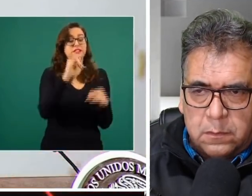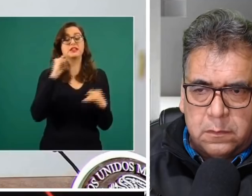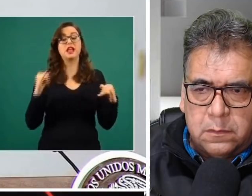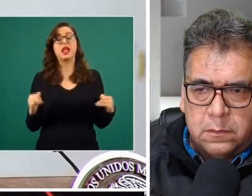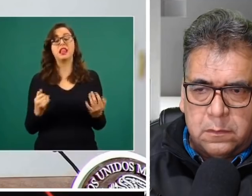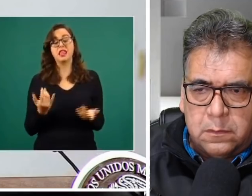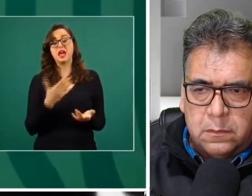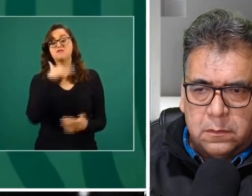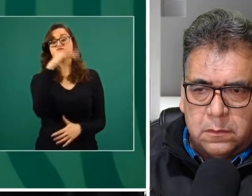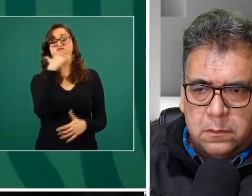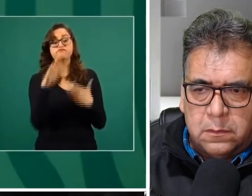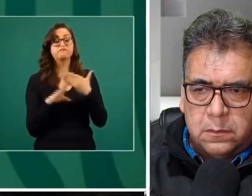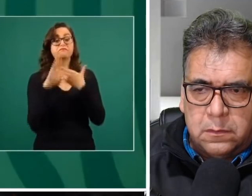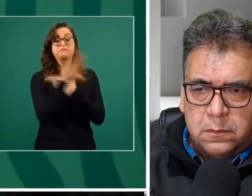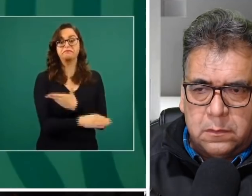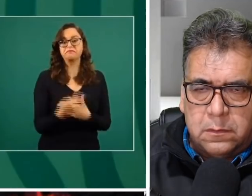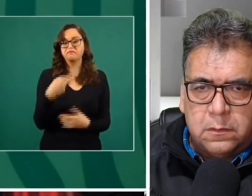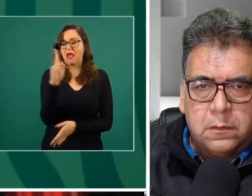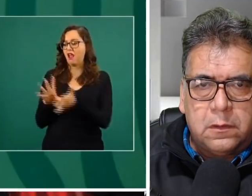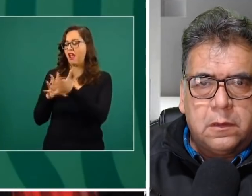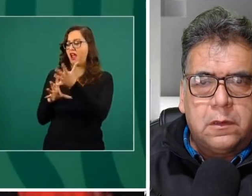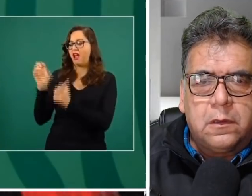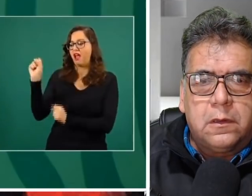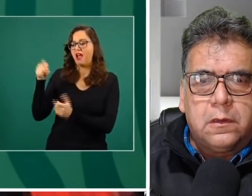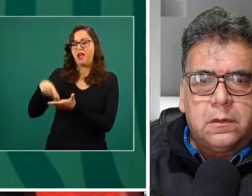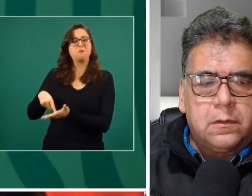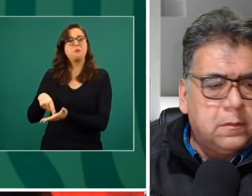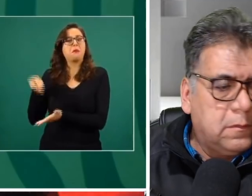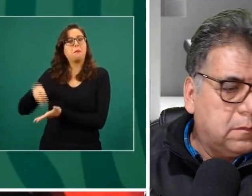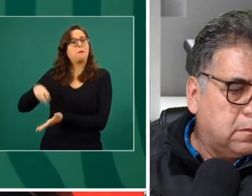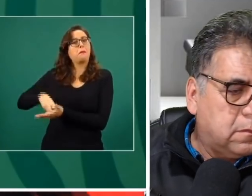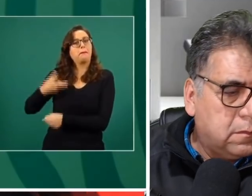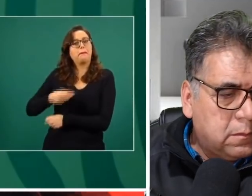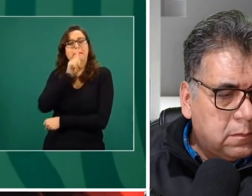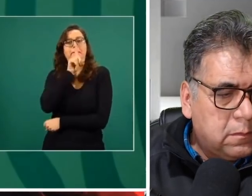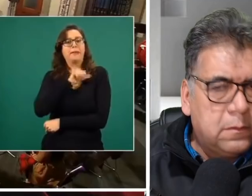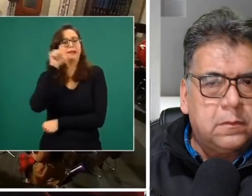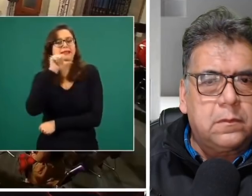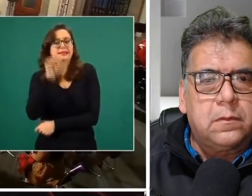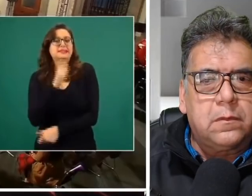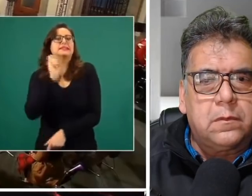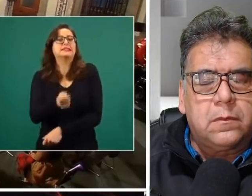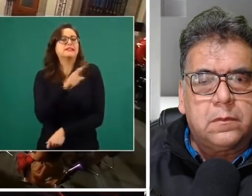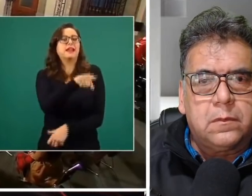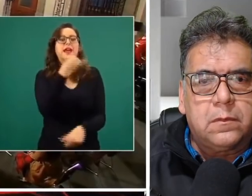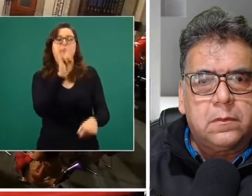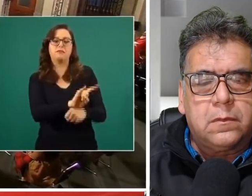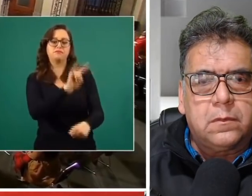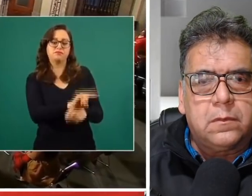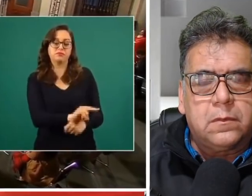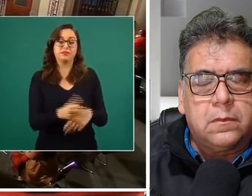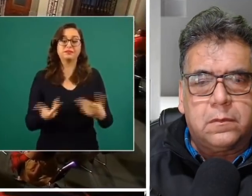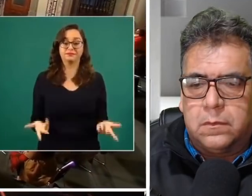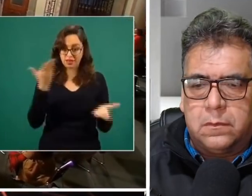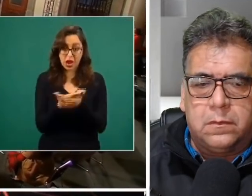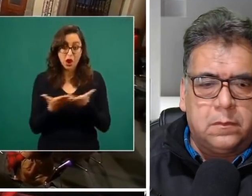Lo pasa es que ahora es distinto. Entonces, existe ya la Fiscalía Anticorrupción y hay